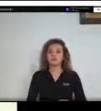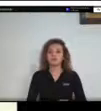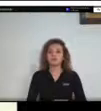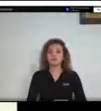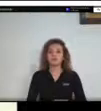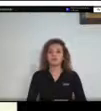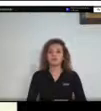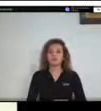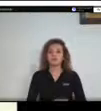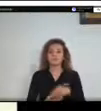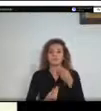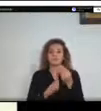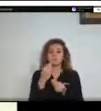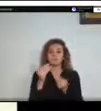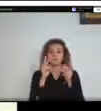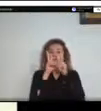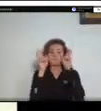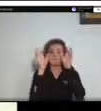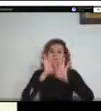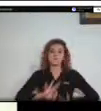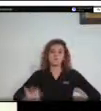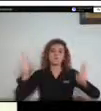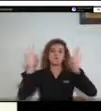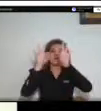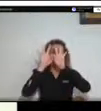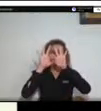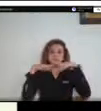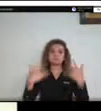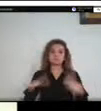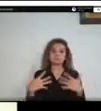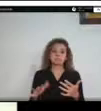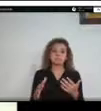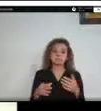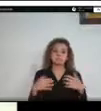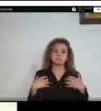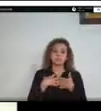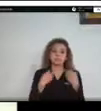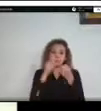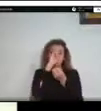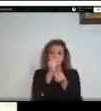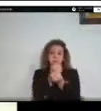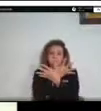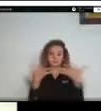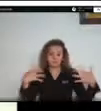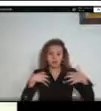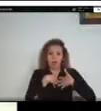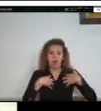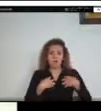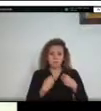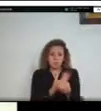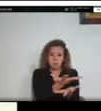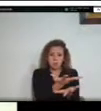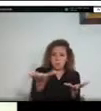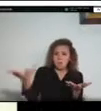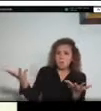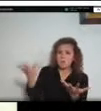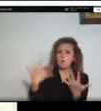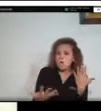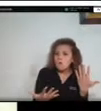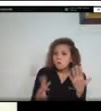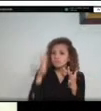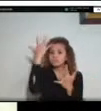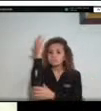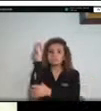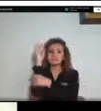pérdidas en la biodiversidad a nivel regional y a nivel nacional, como son los incendios forestales. Entonces, a esta socialización